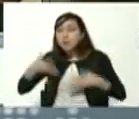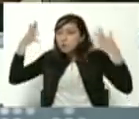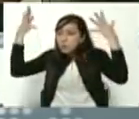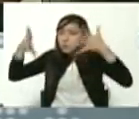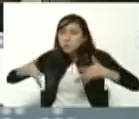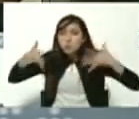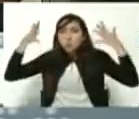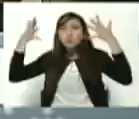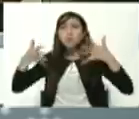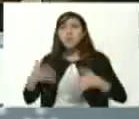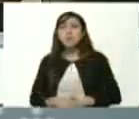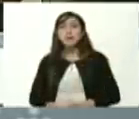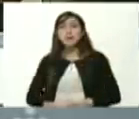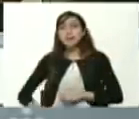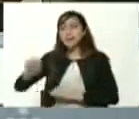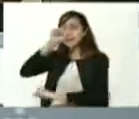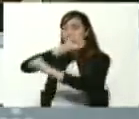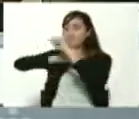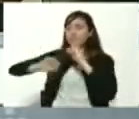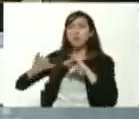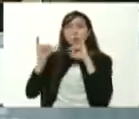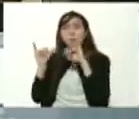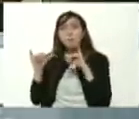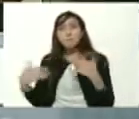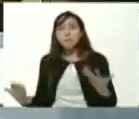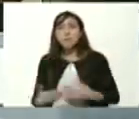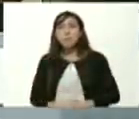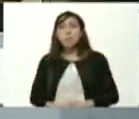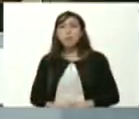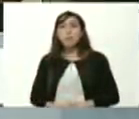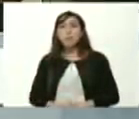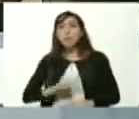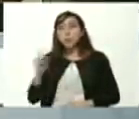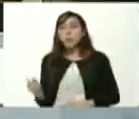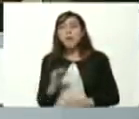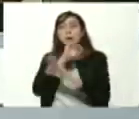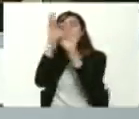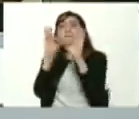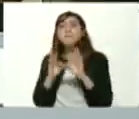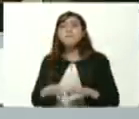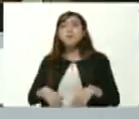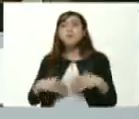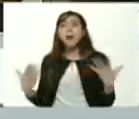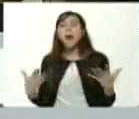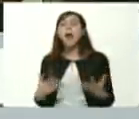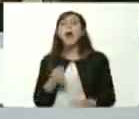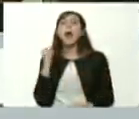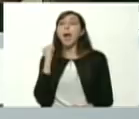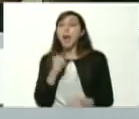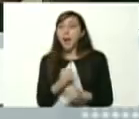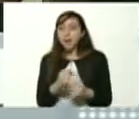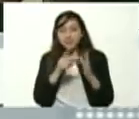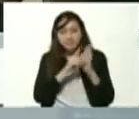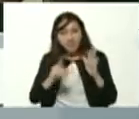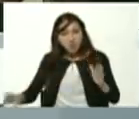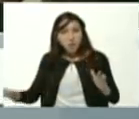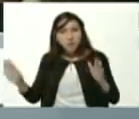y defenderlos de la única forma que se pueden defender ejerciendo los derechos